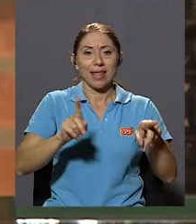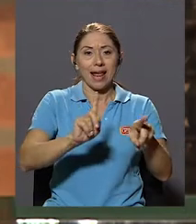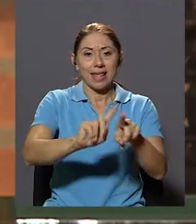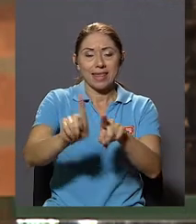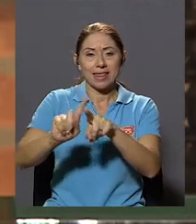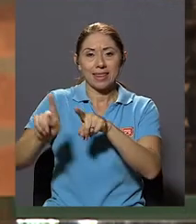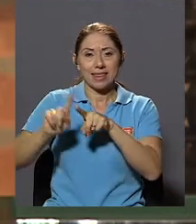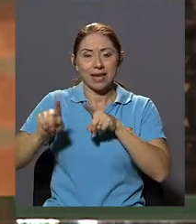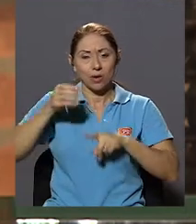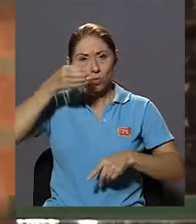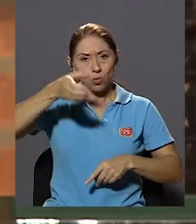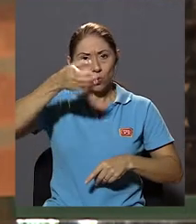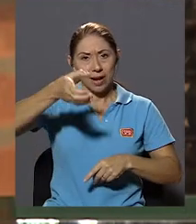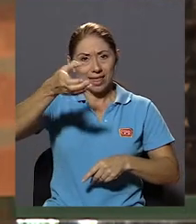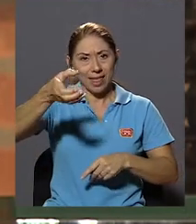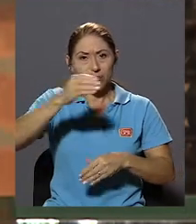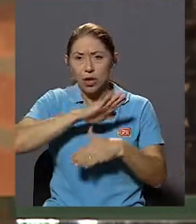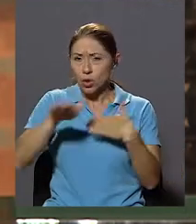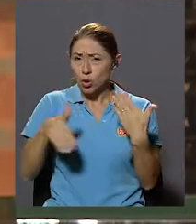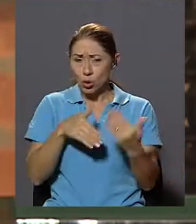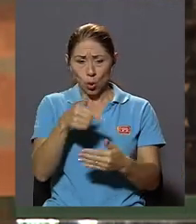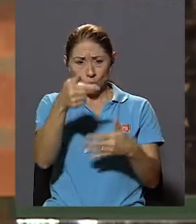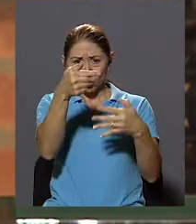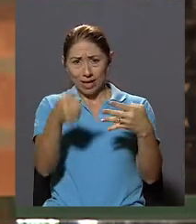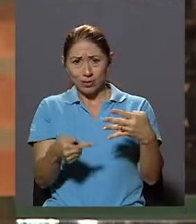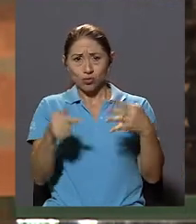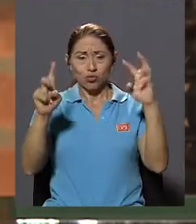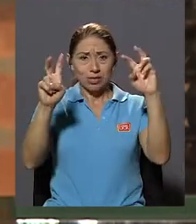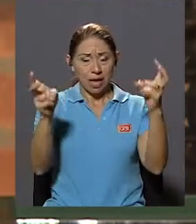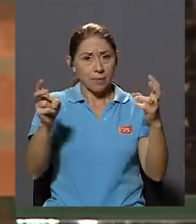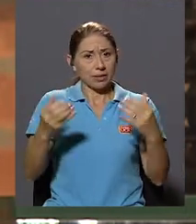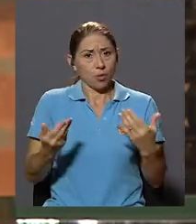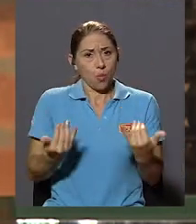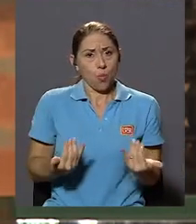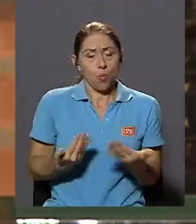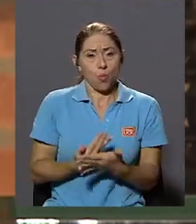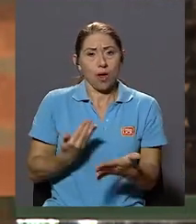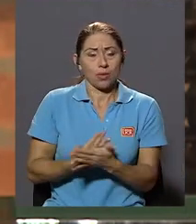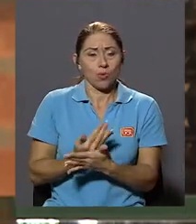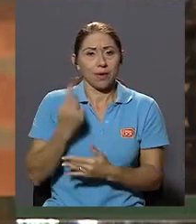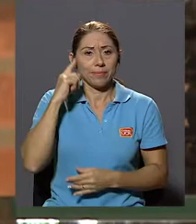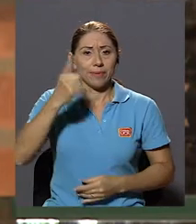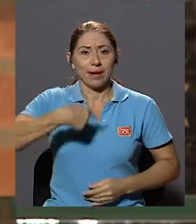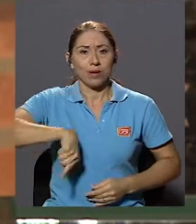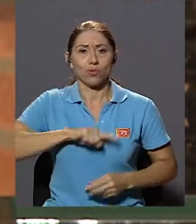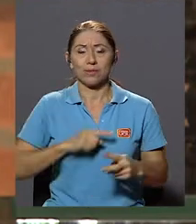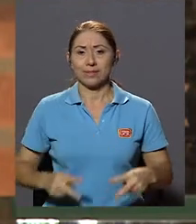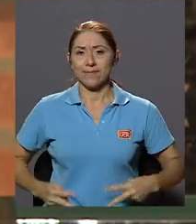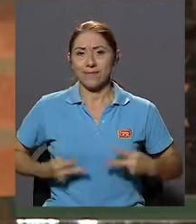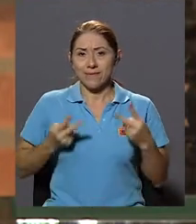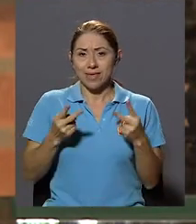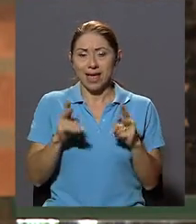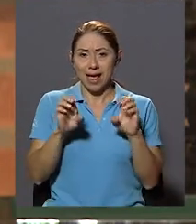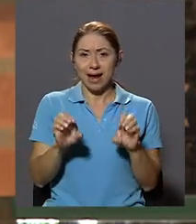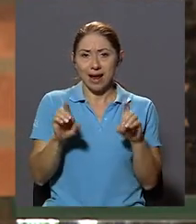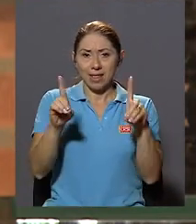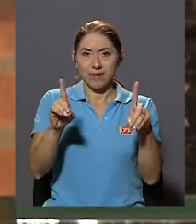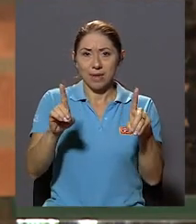interculturalidad Y todos estos temas son efectivamente muy actuales Para nuestra vida académica